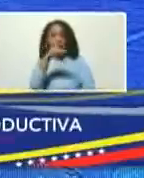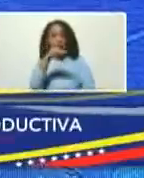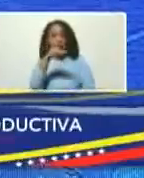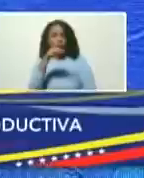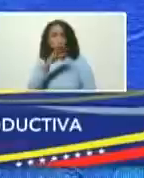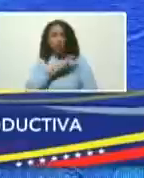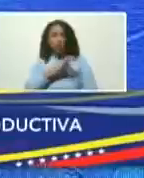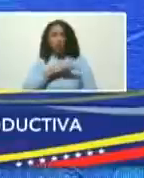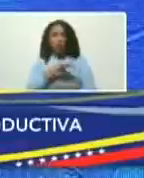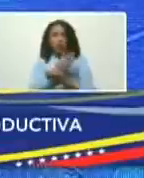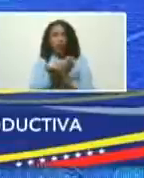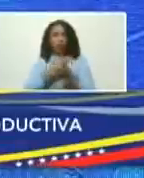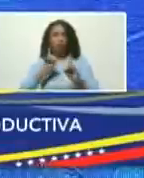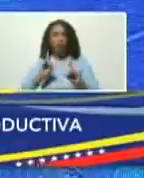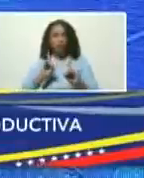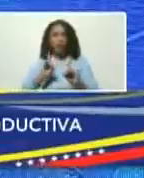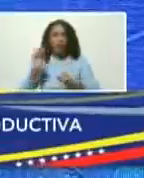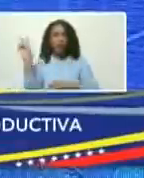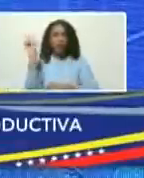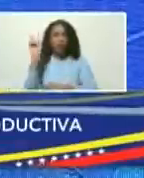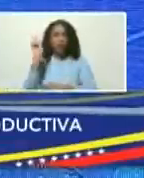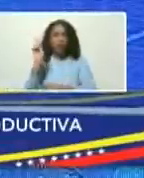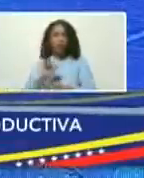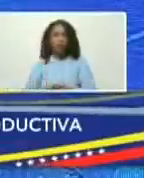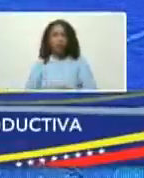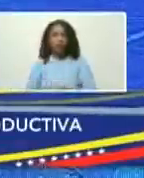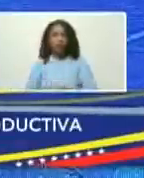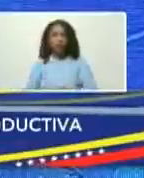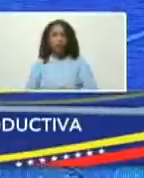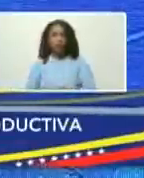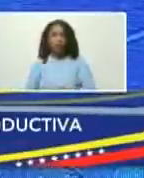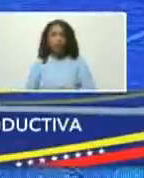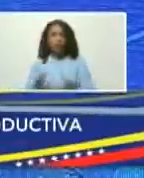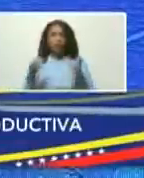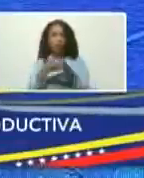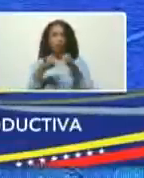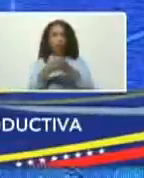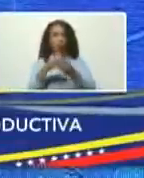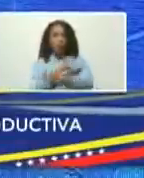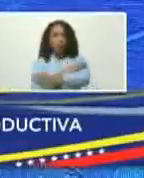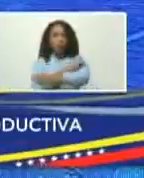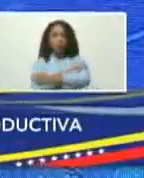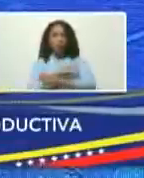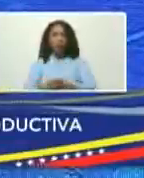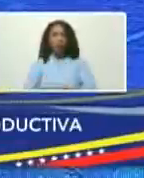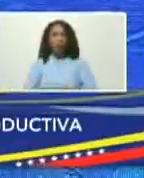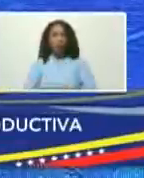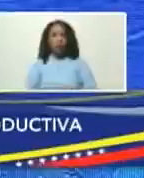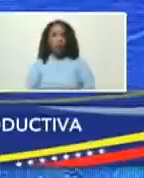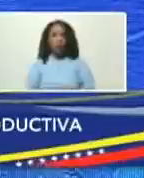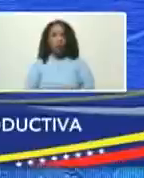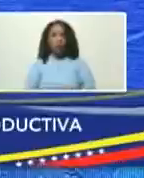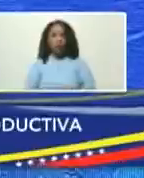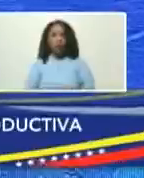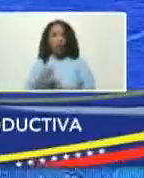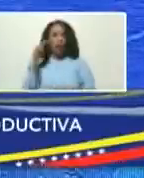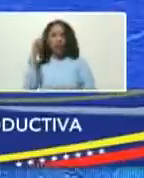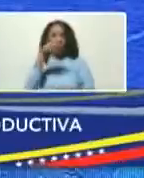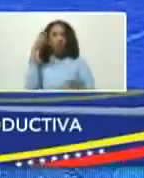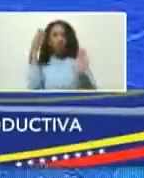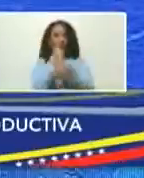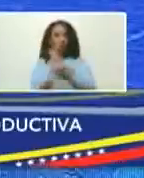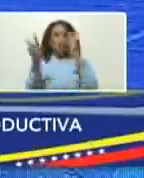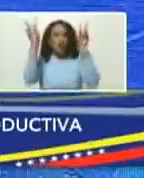socialdemocracia venezolana, de los sectores opositores, la visión sobre esta